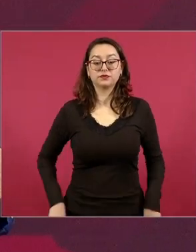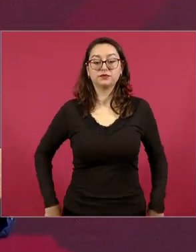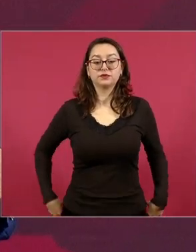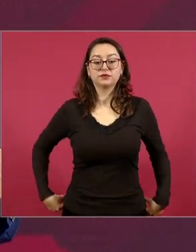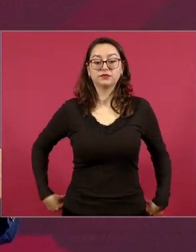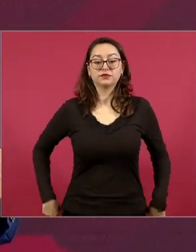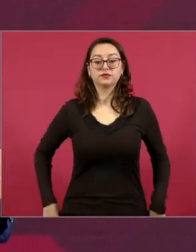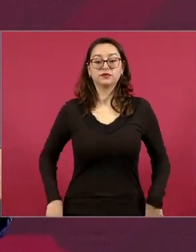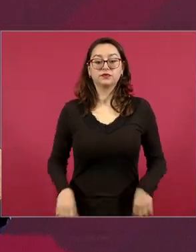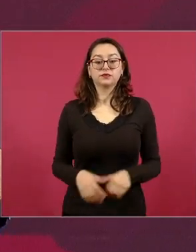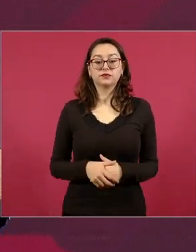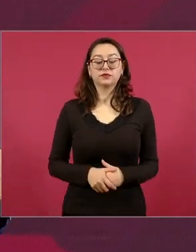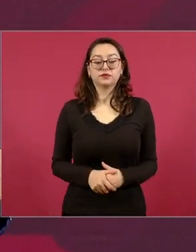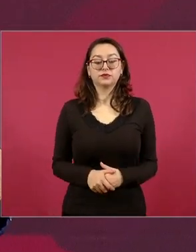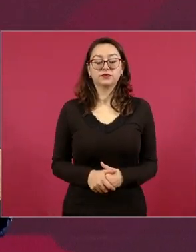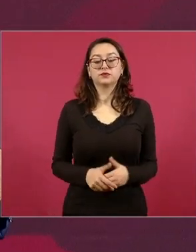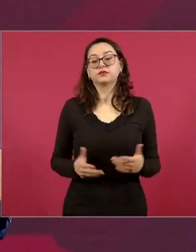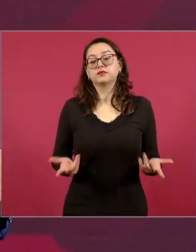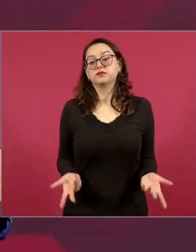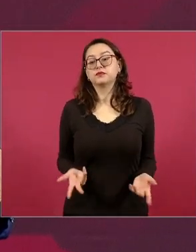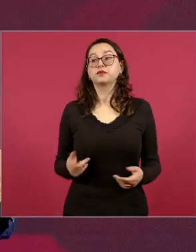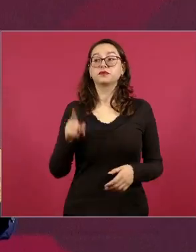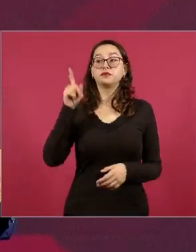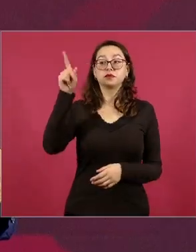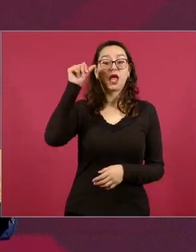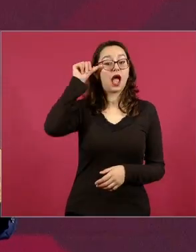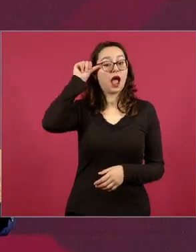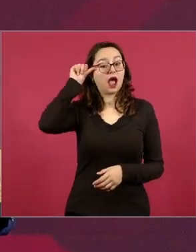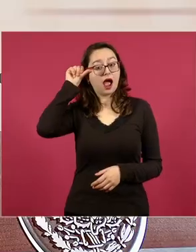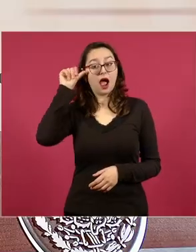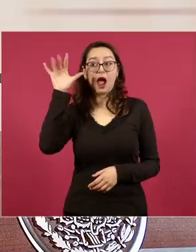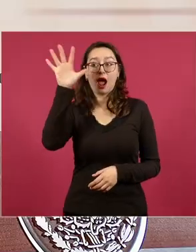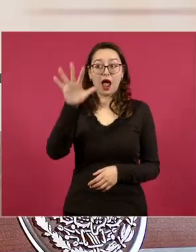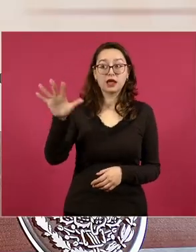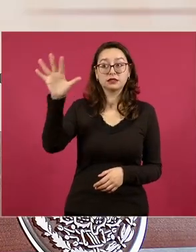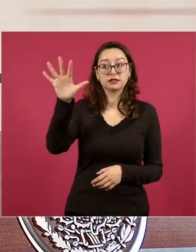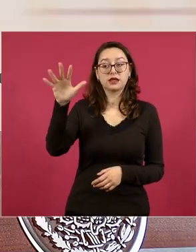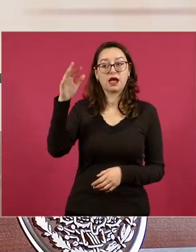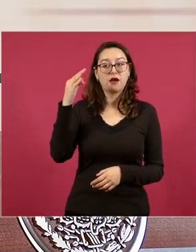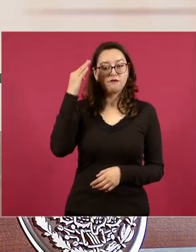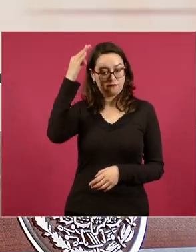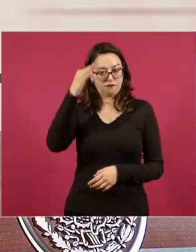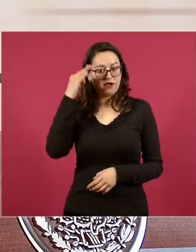filósofos asiáticos que un problema bien planteado